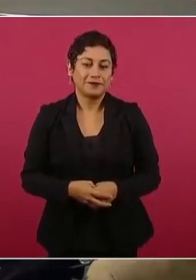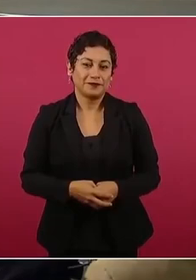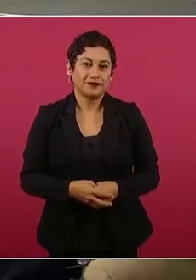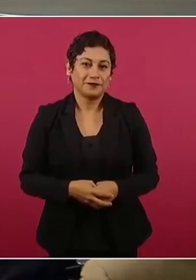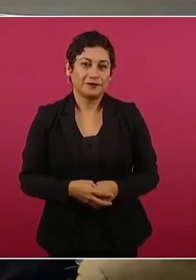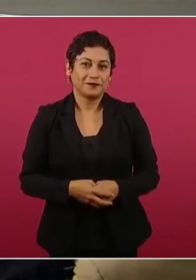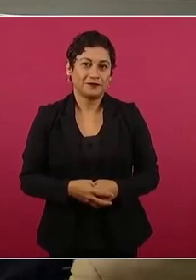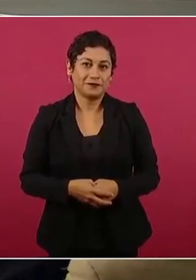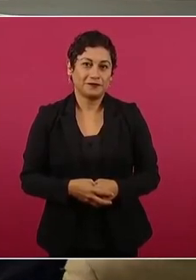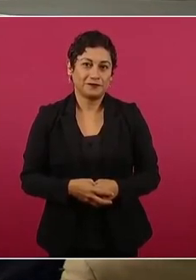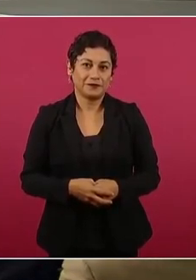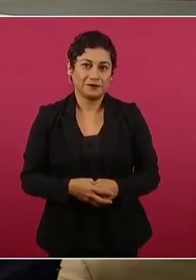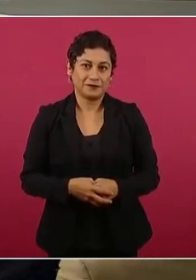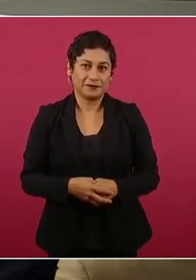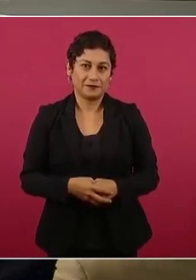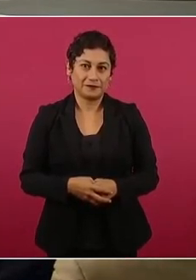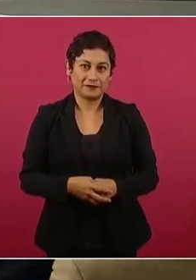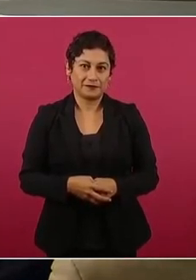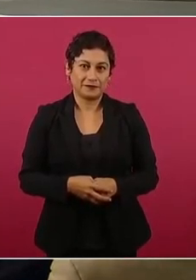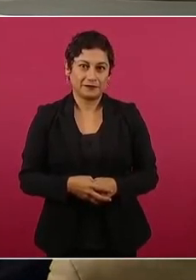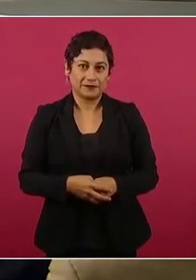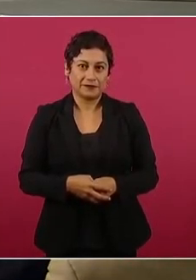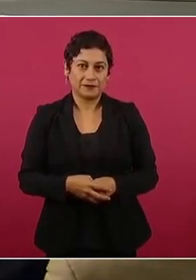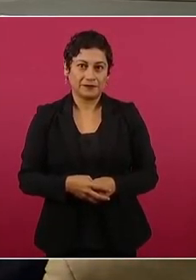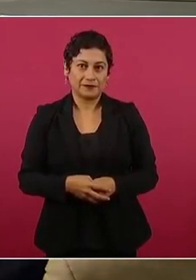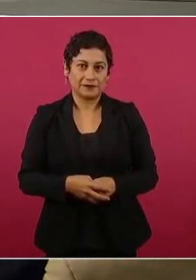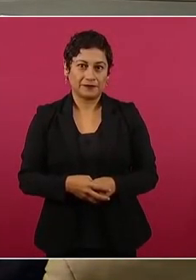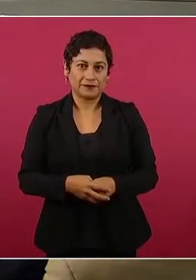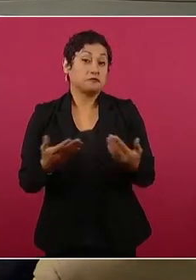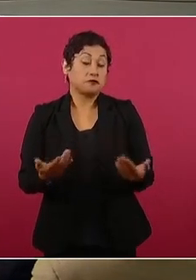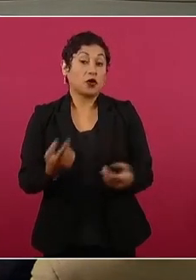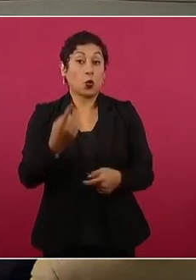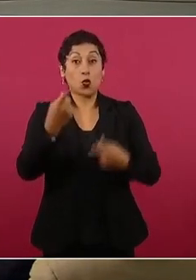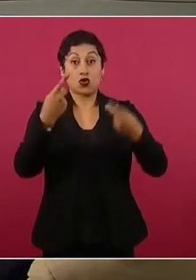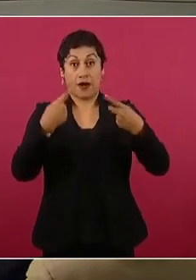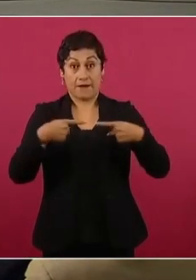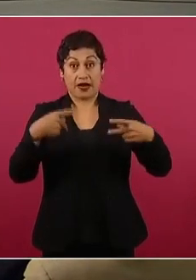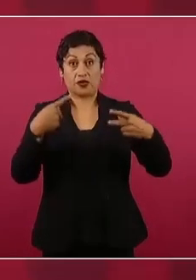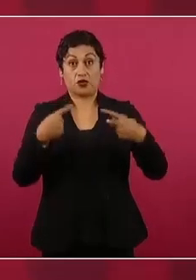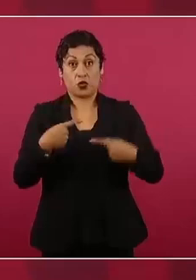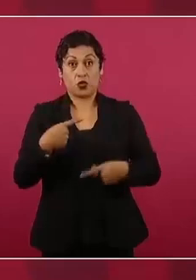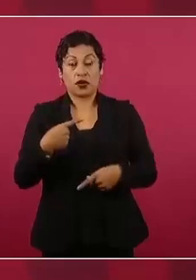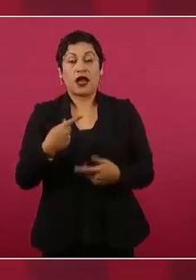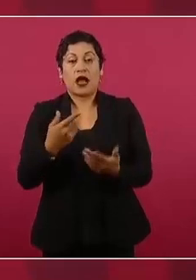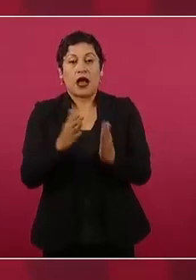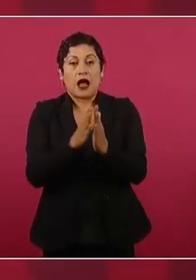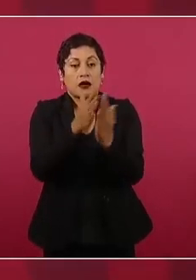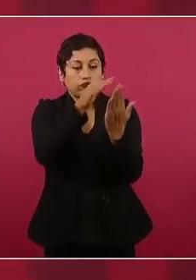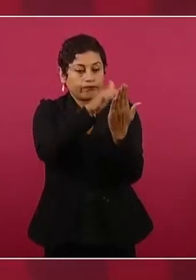El que está acostumbrado a leer sabe.